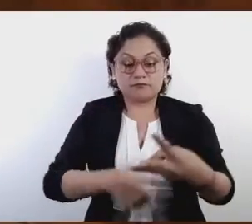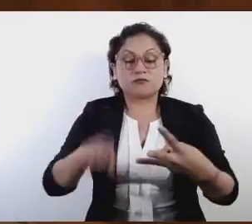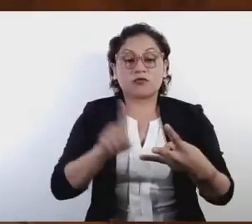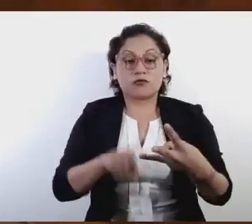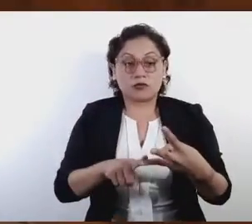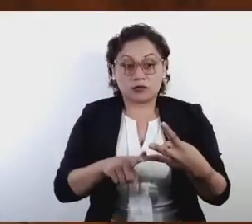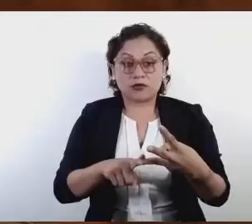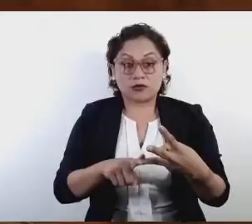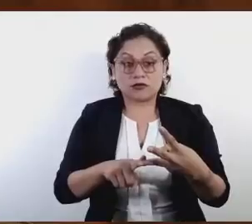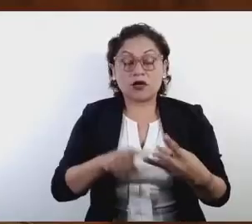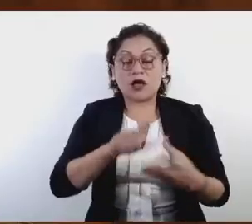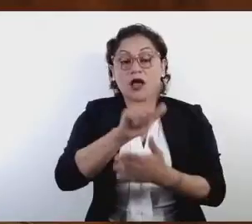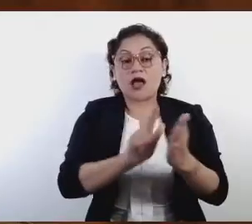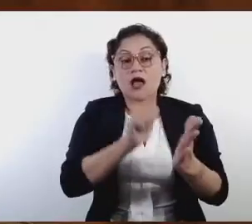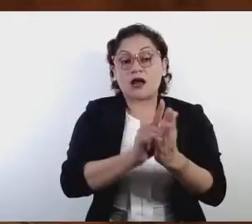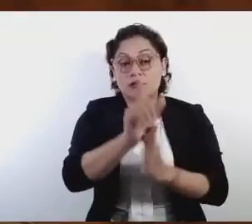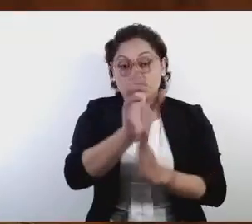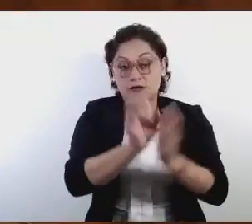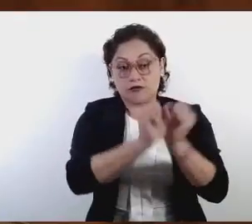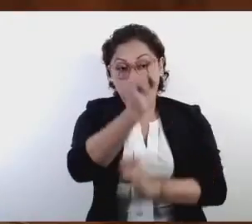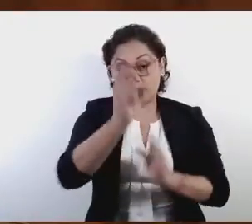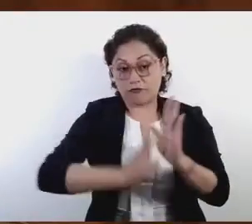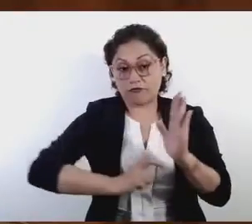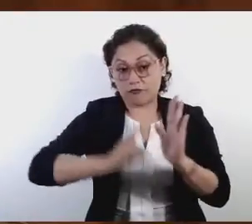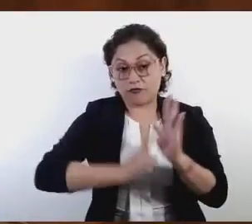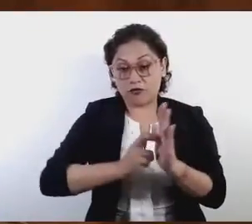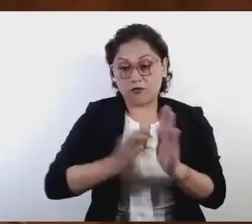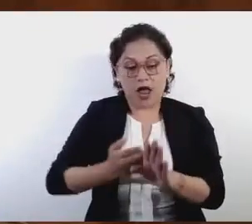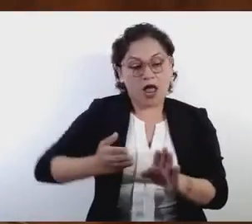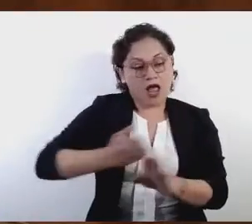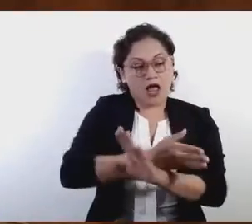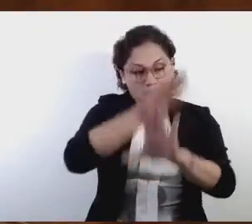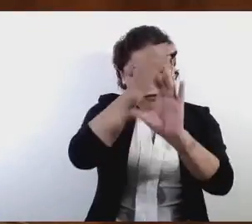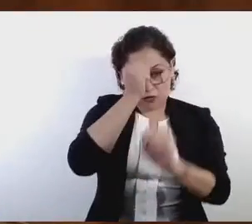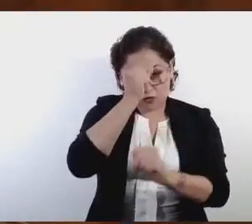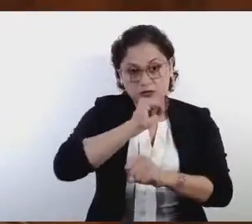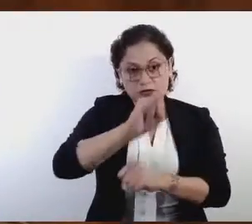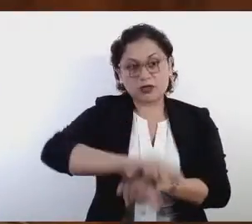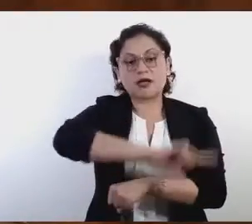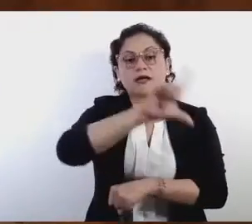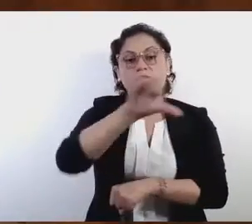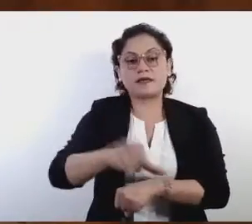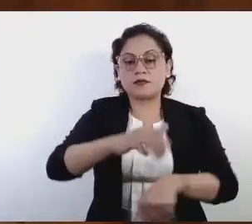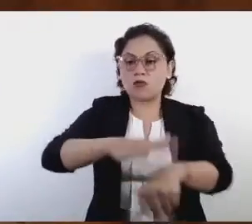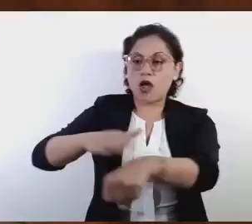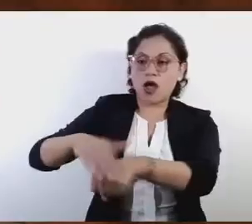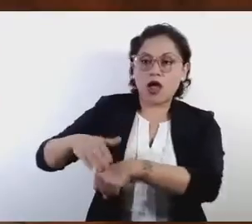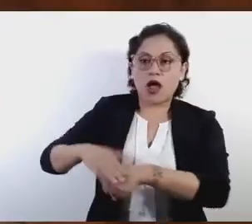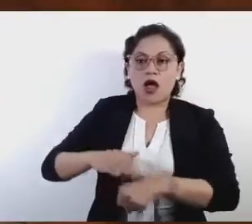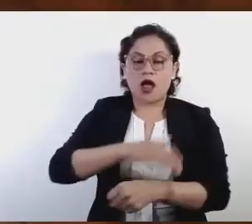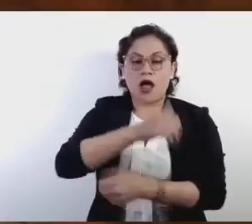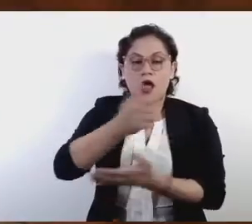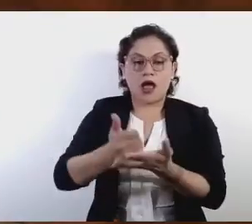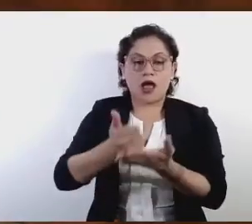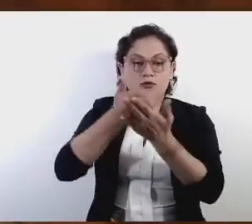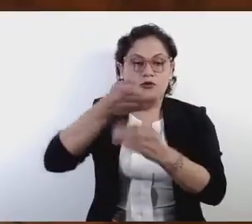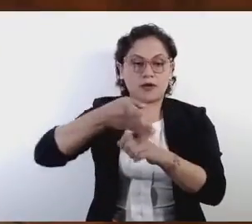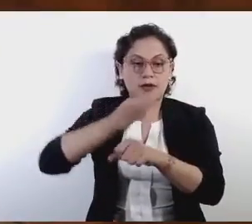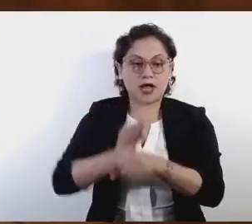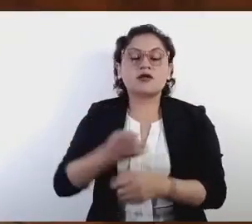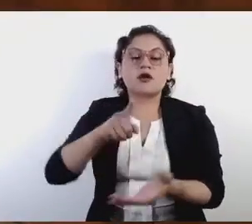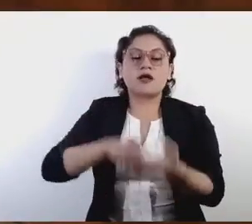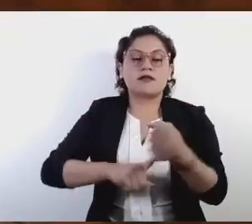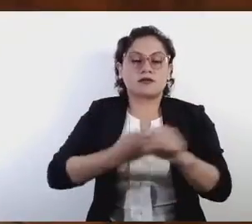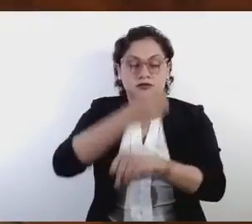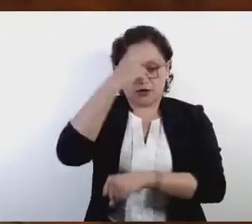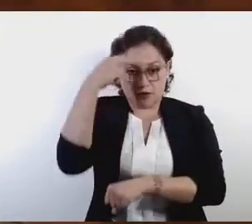reforma constitucional, una vez aprobado el proyecto de decreto, remítase a los ayuntamientos de los municipios del Estado de México, en cumplimiento